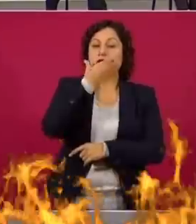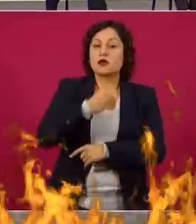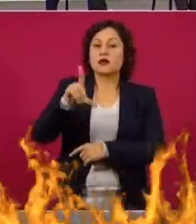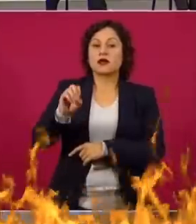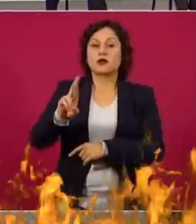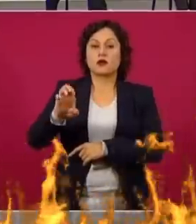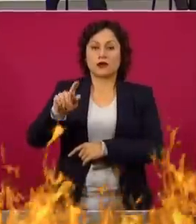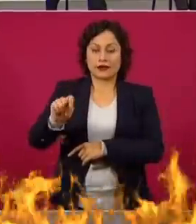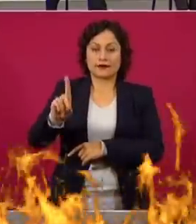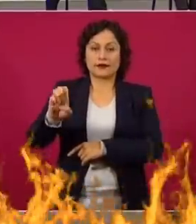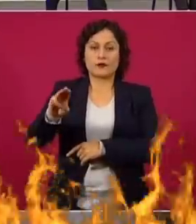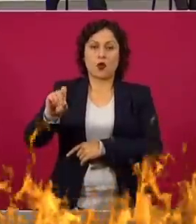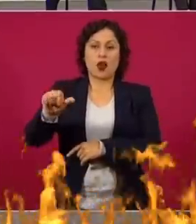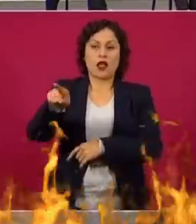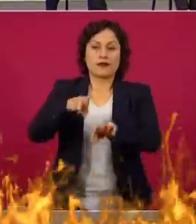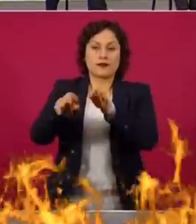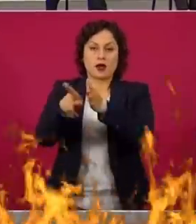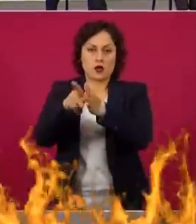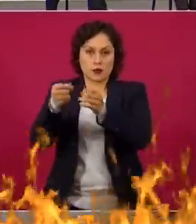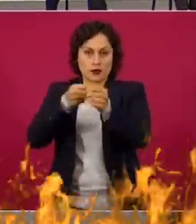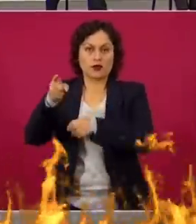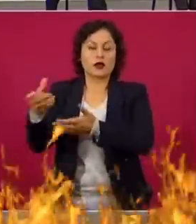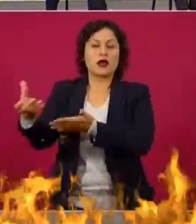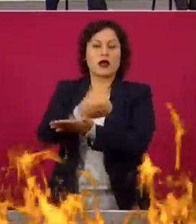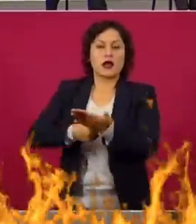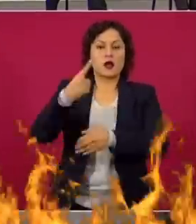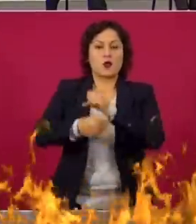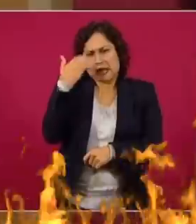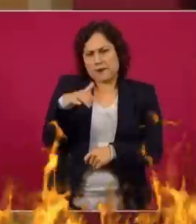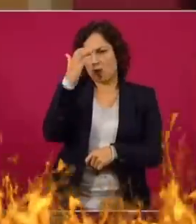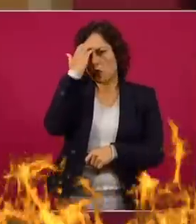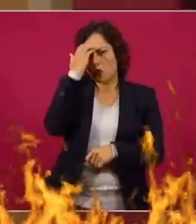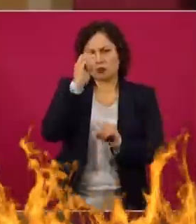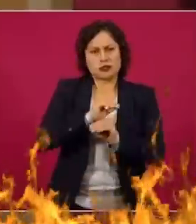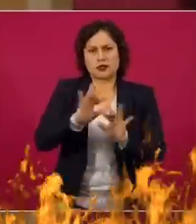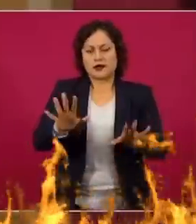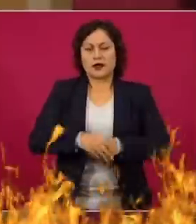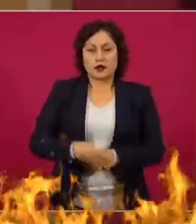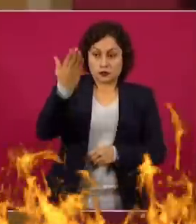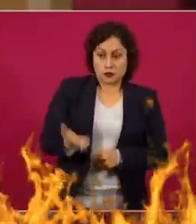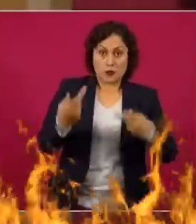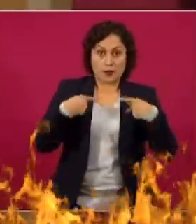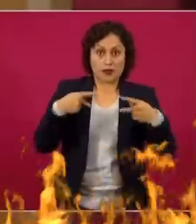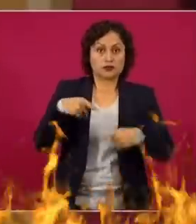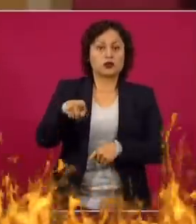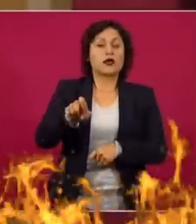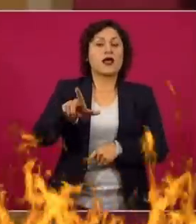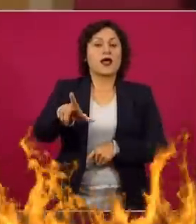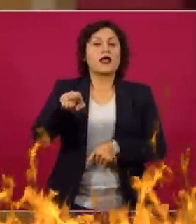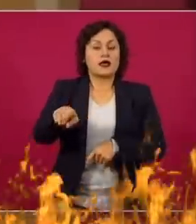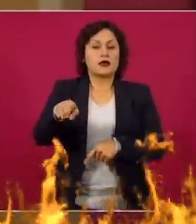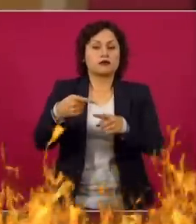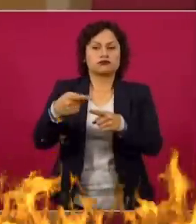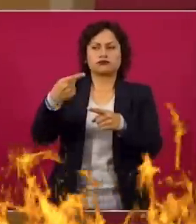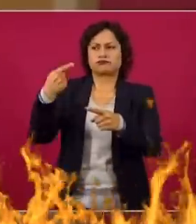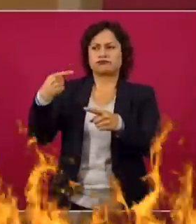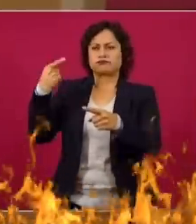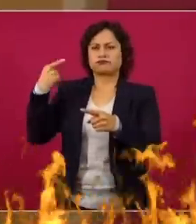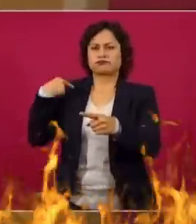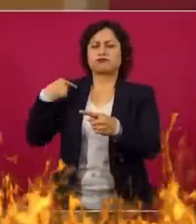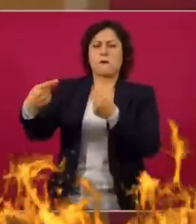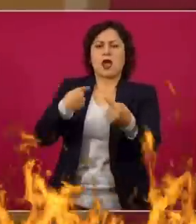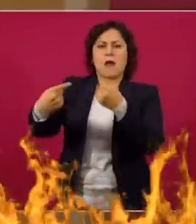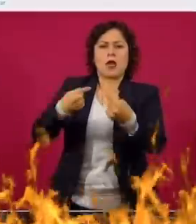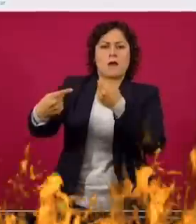Loret de Mola obtiene ingresos anuales por 35 millones de pesos. Esta persona se ha dedicado de manera permanente a